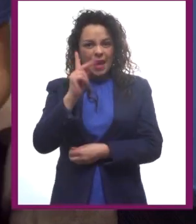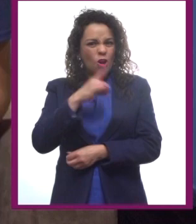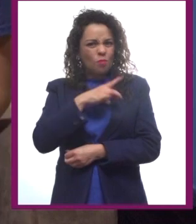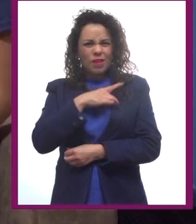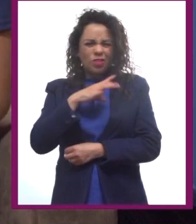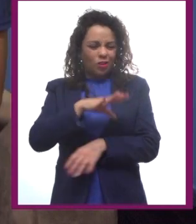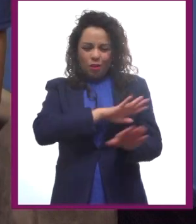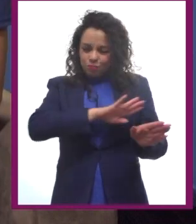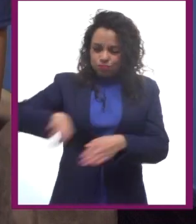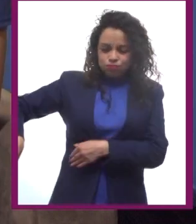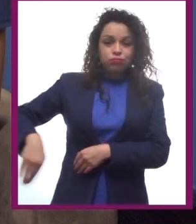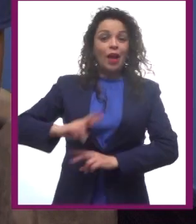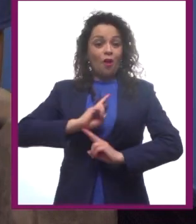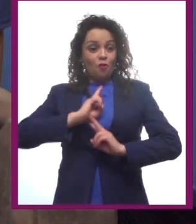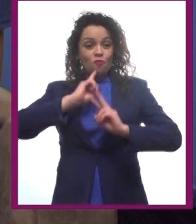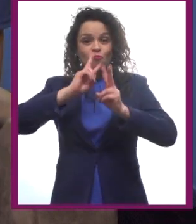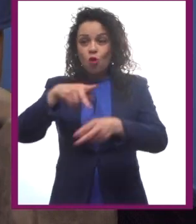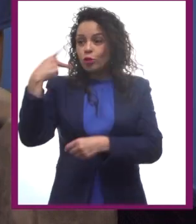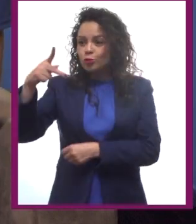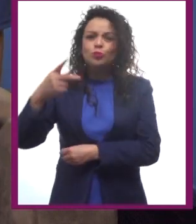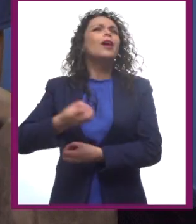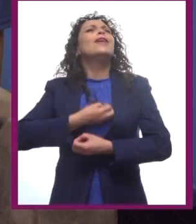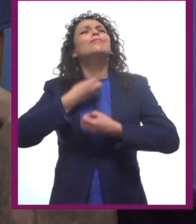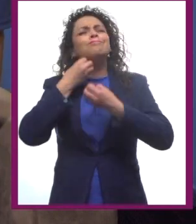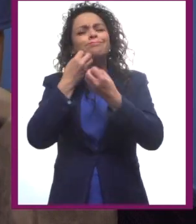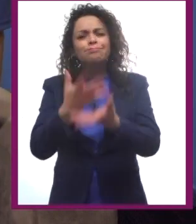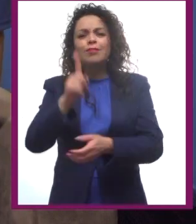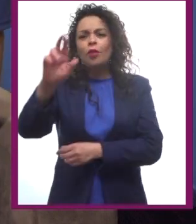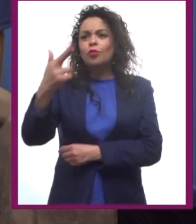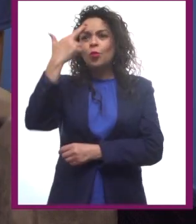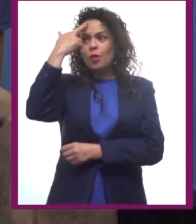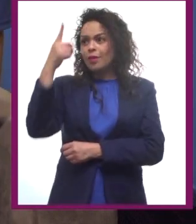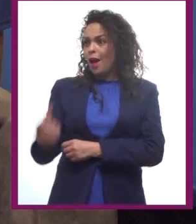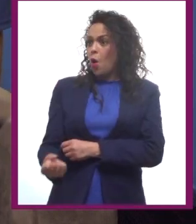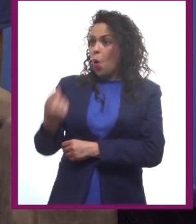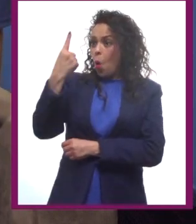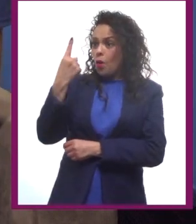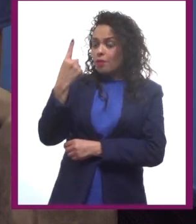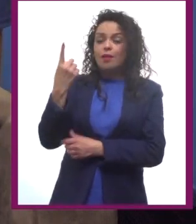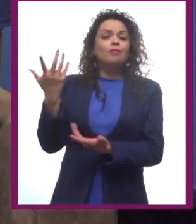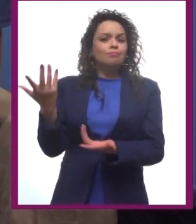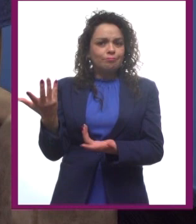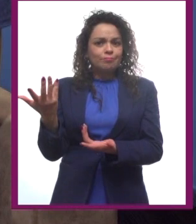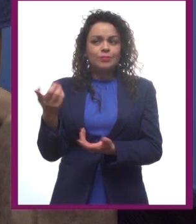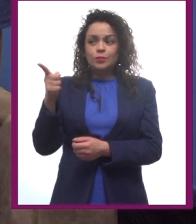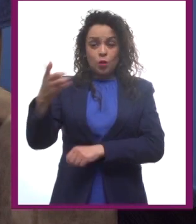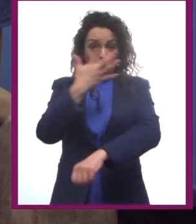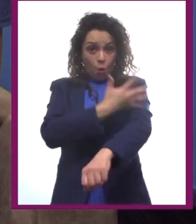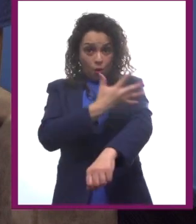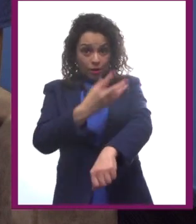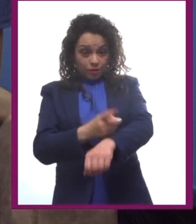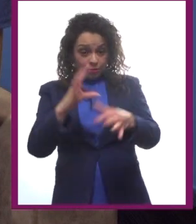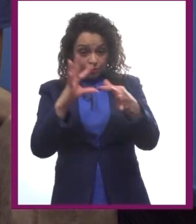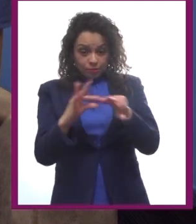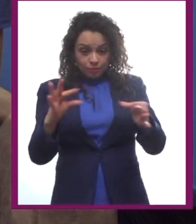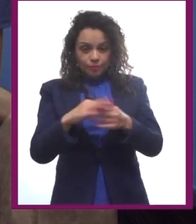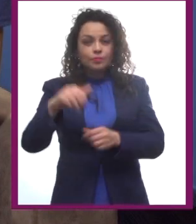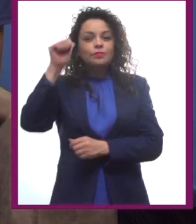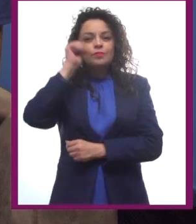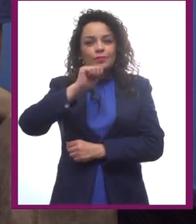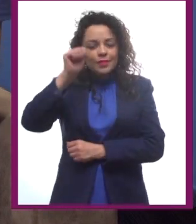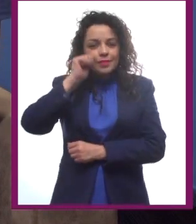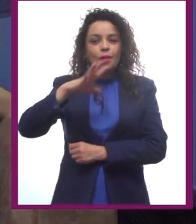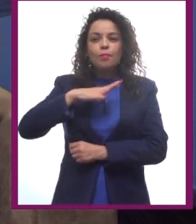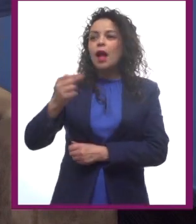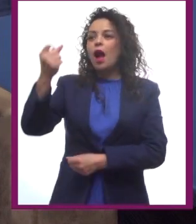propia voz. Recuerden lo que los hace únicos y singulares. Y si son honestos con lo que cuentan, siempre habrá alguien que